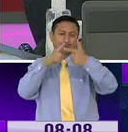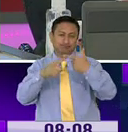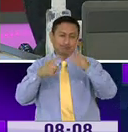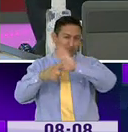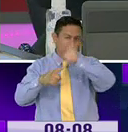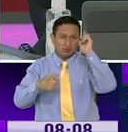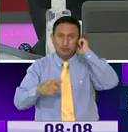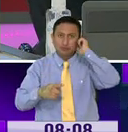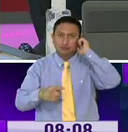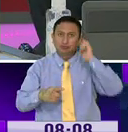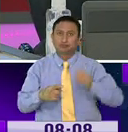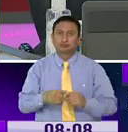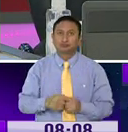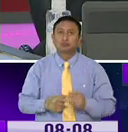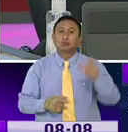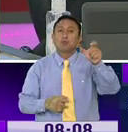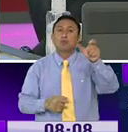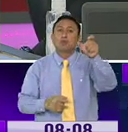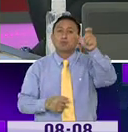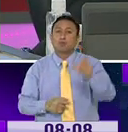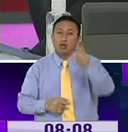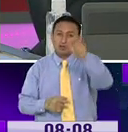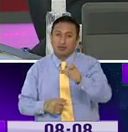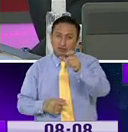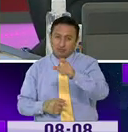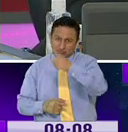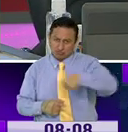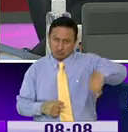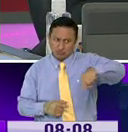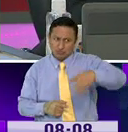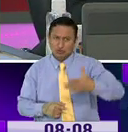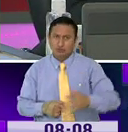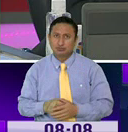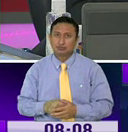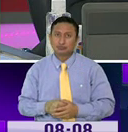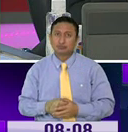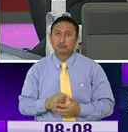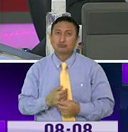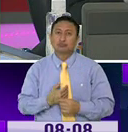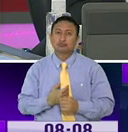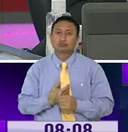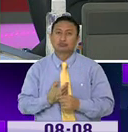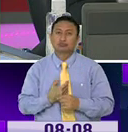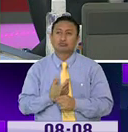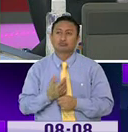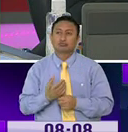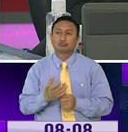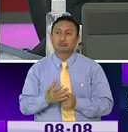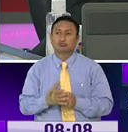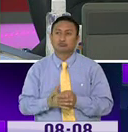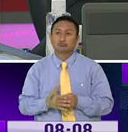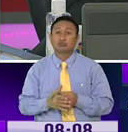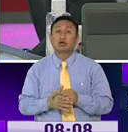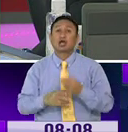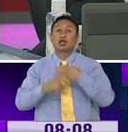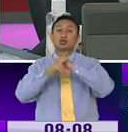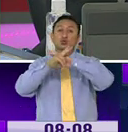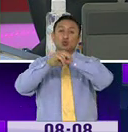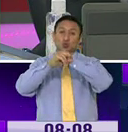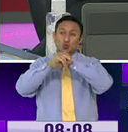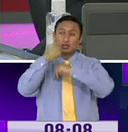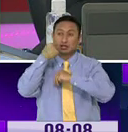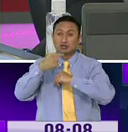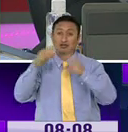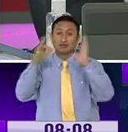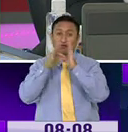secretario Arrobo. La población, la ciudadanía, tiene de alguna manera, en Twitter, en Facebook, cómo